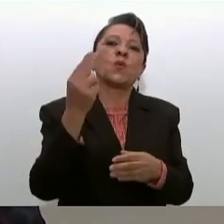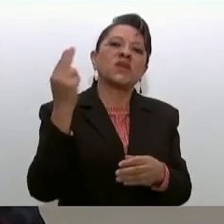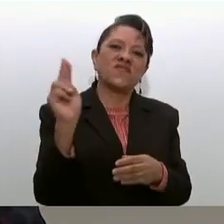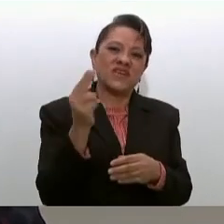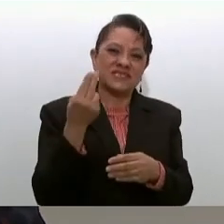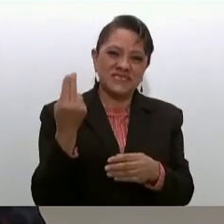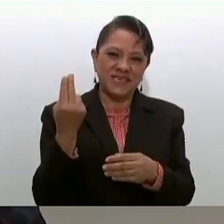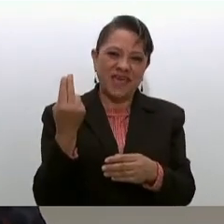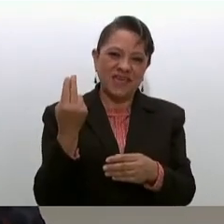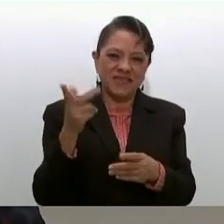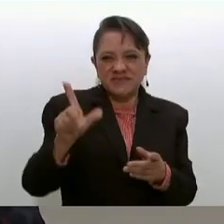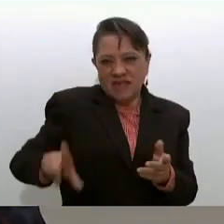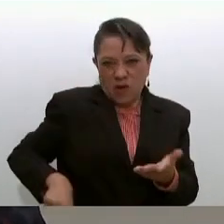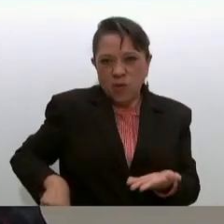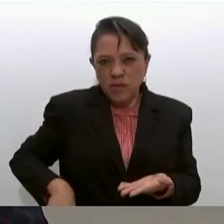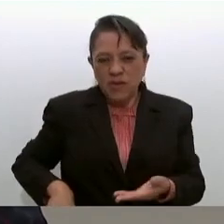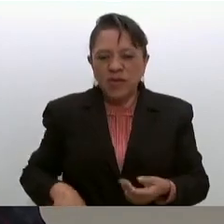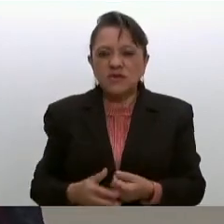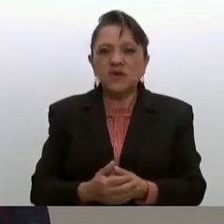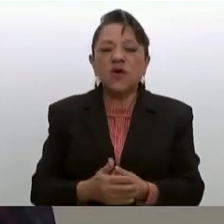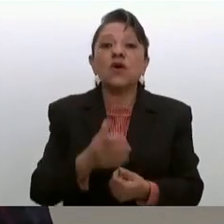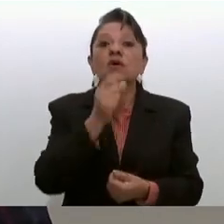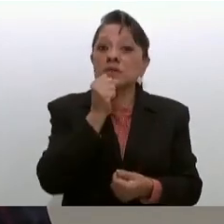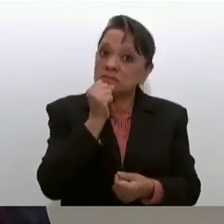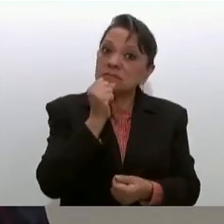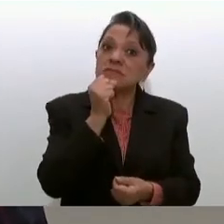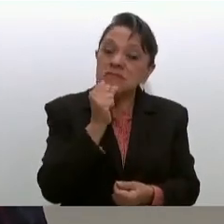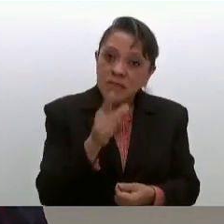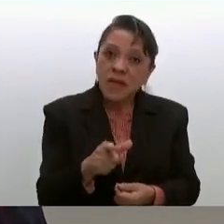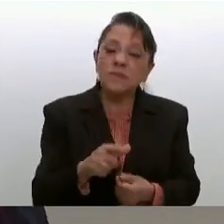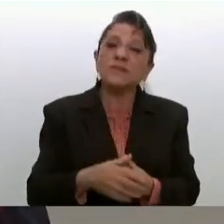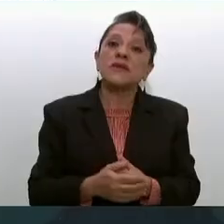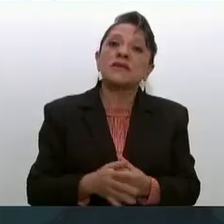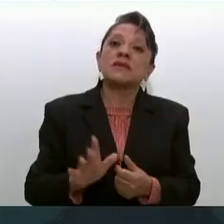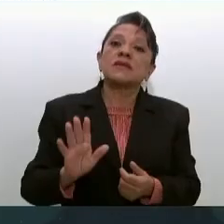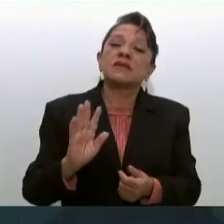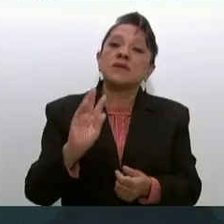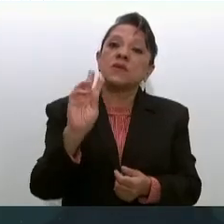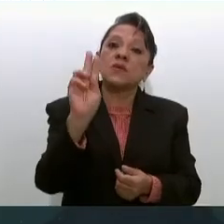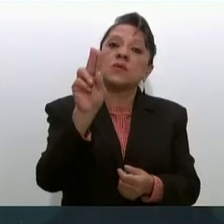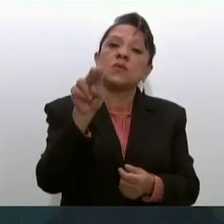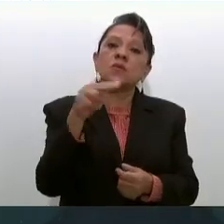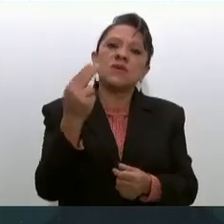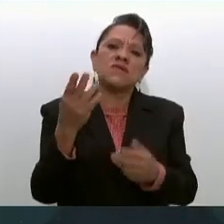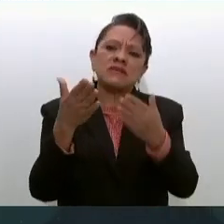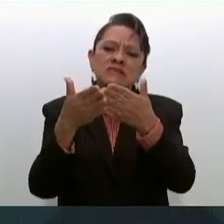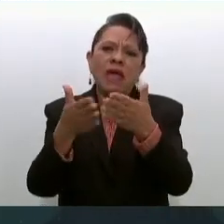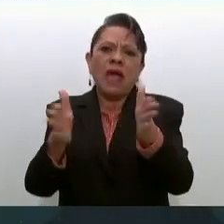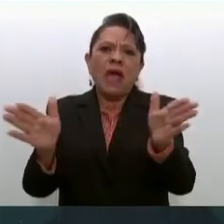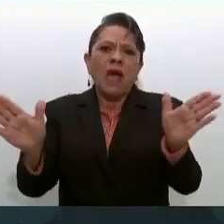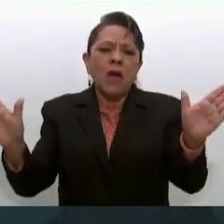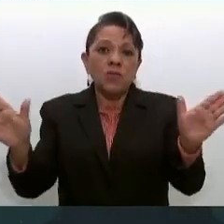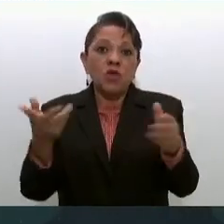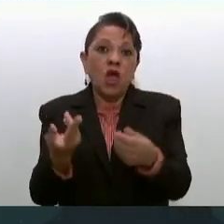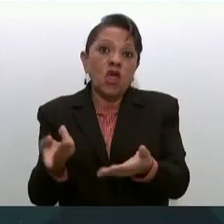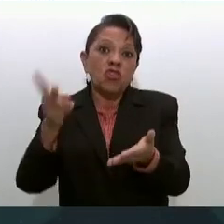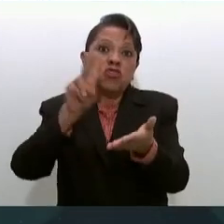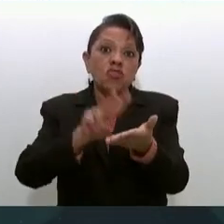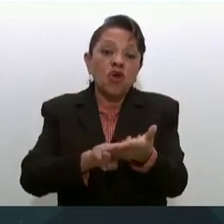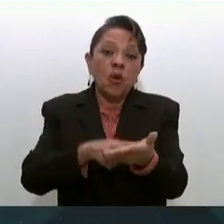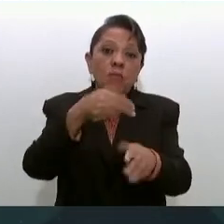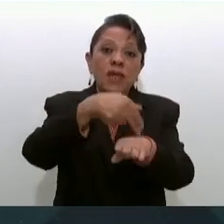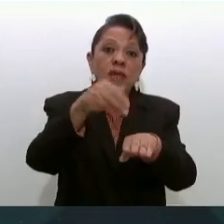públicas y también se amplió al doble el número